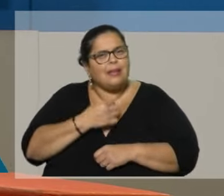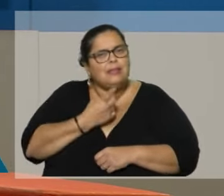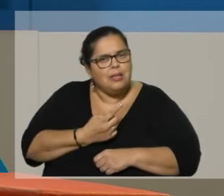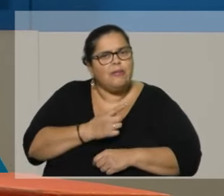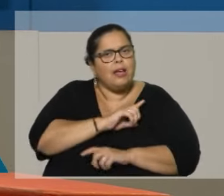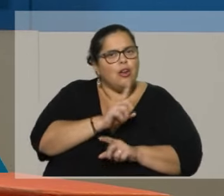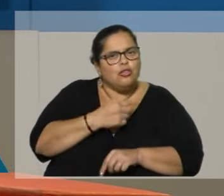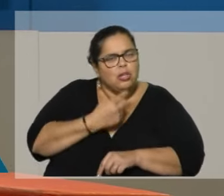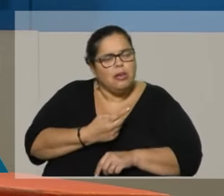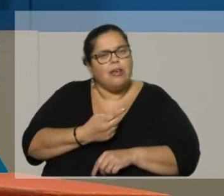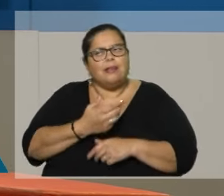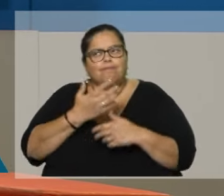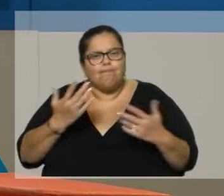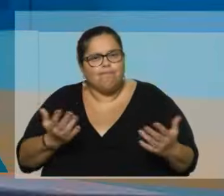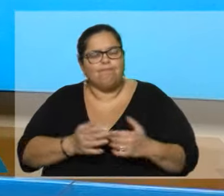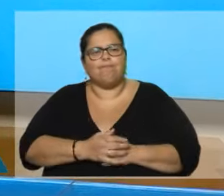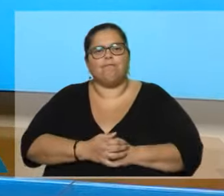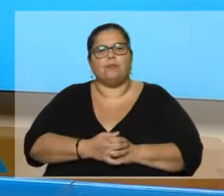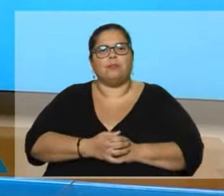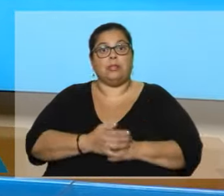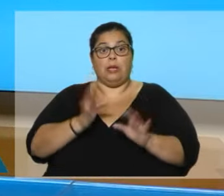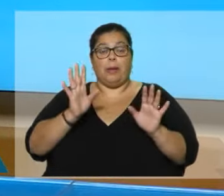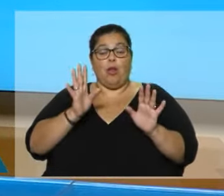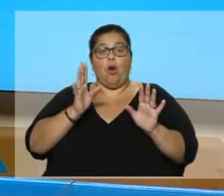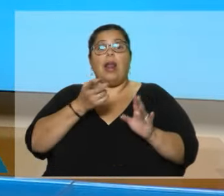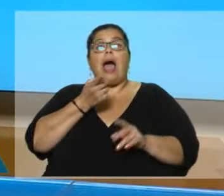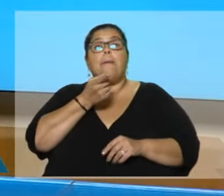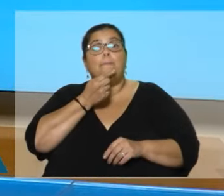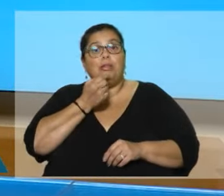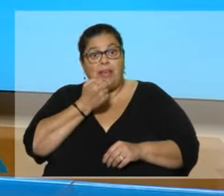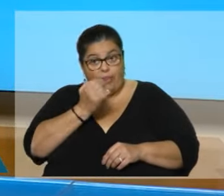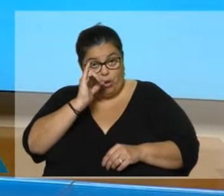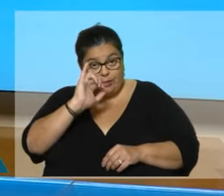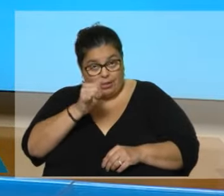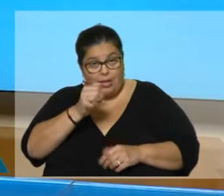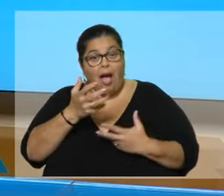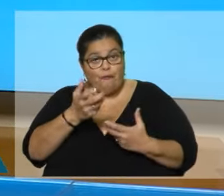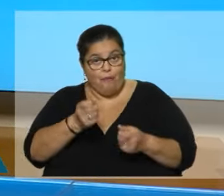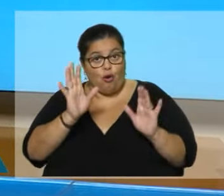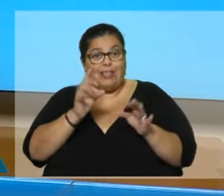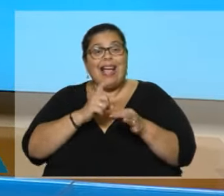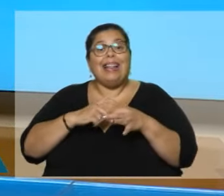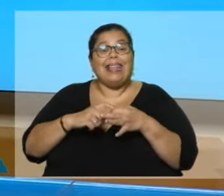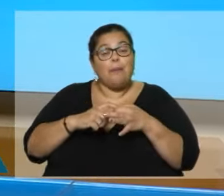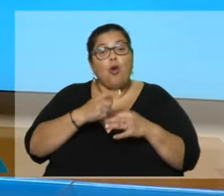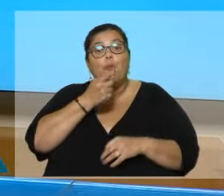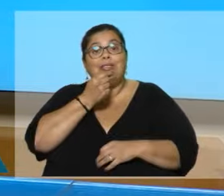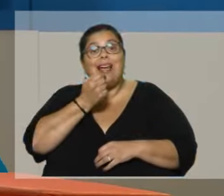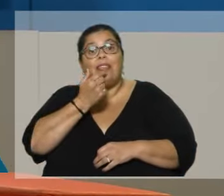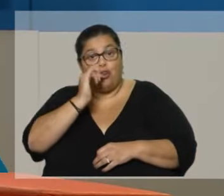no es útil. Bueno, el gremio y la policía opinó que está a favor de los allanamientos nocturnos, ¿no? En este caso, el gremio por lo menos opinó eso.